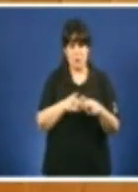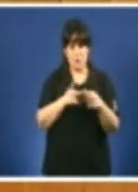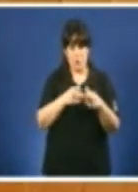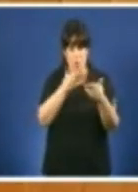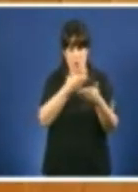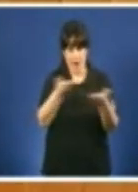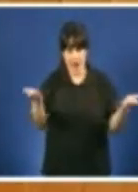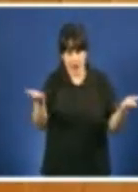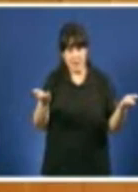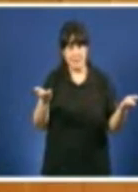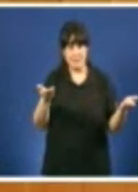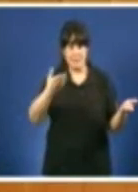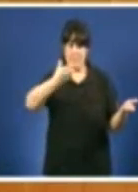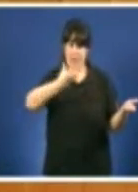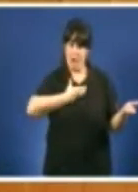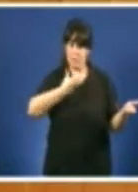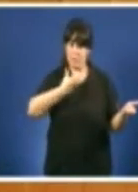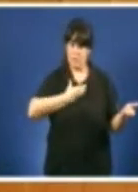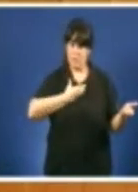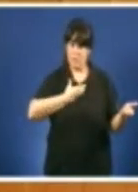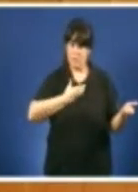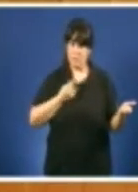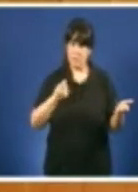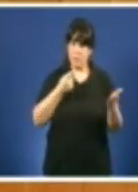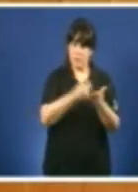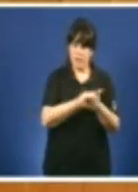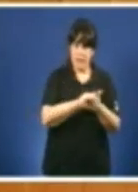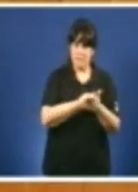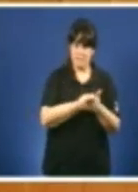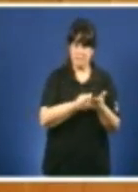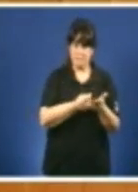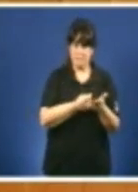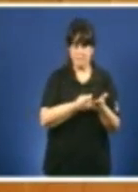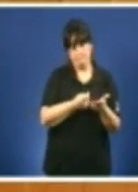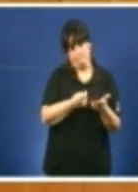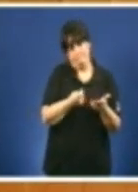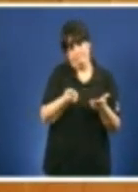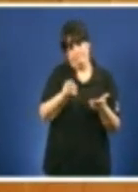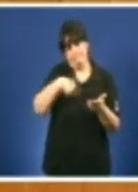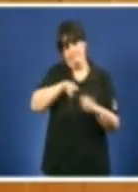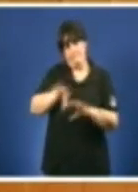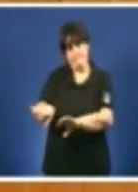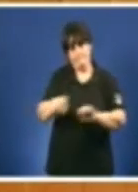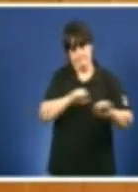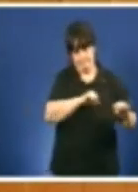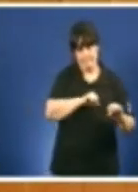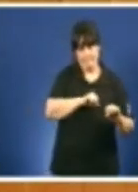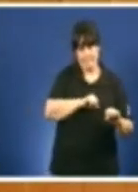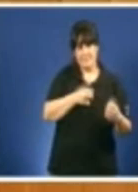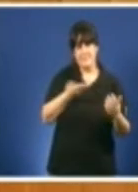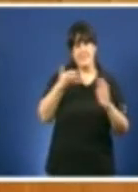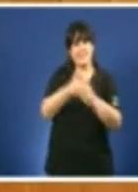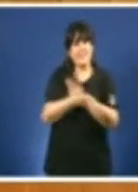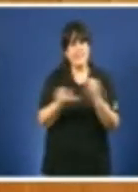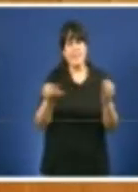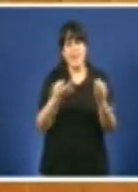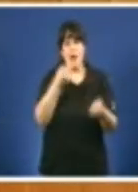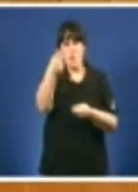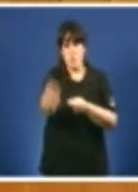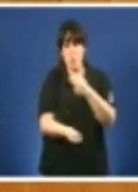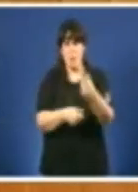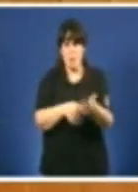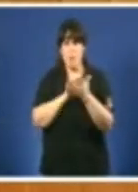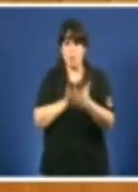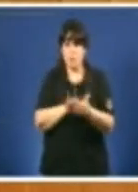Consellos Os limita a un servicio de derivación Isto significa que se van a suprimir uns servicios por un